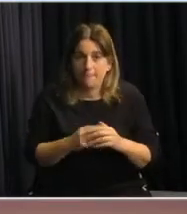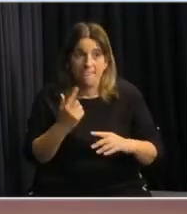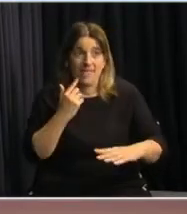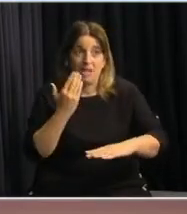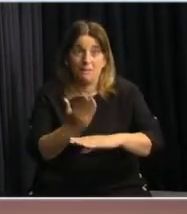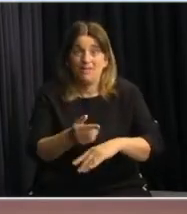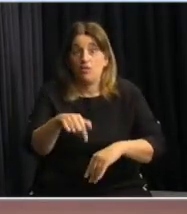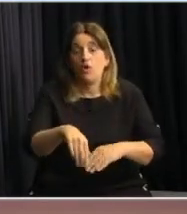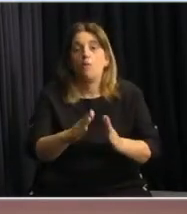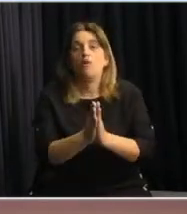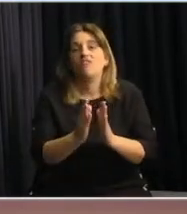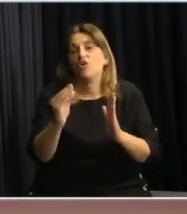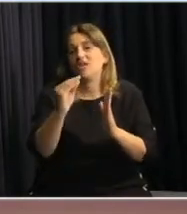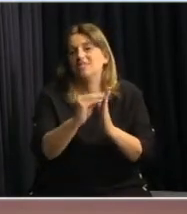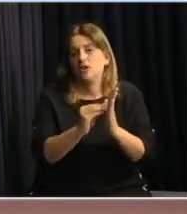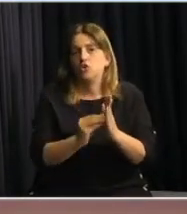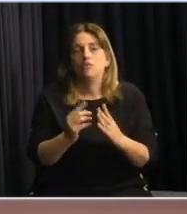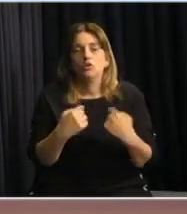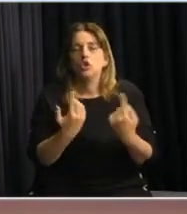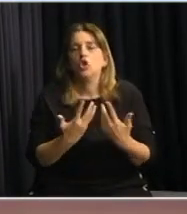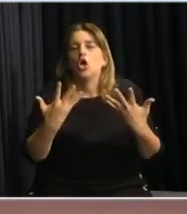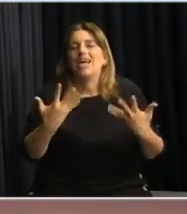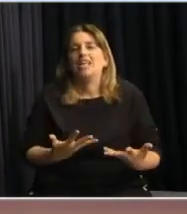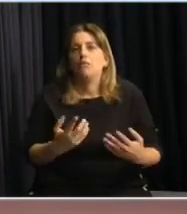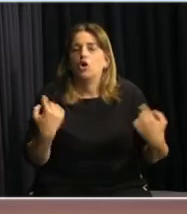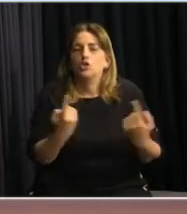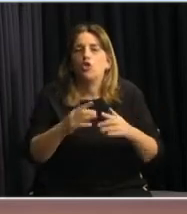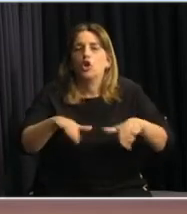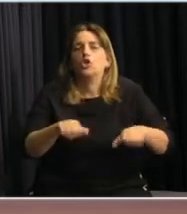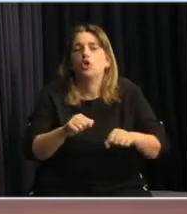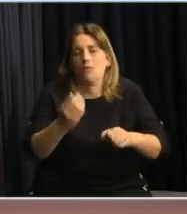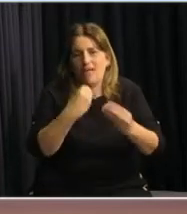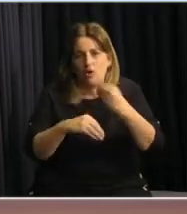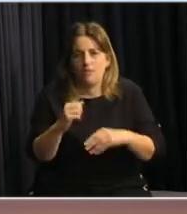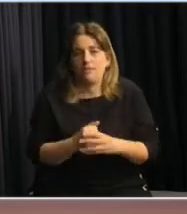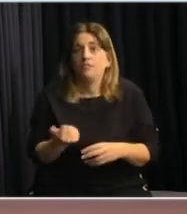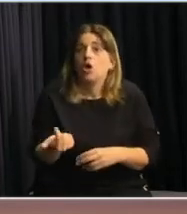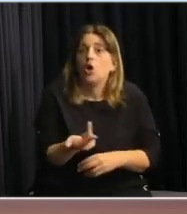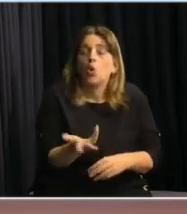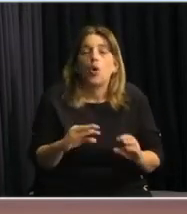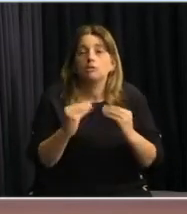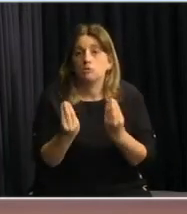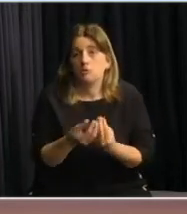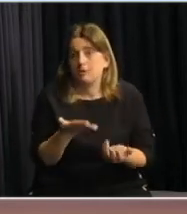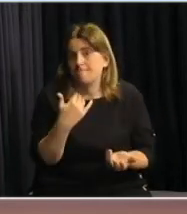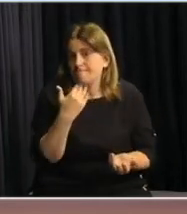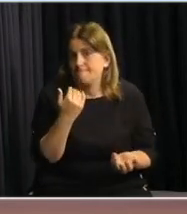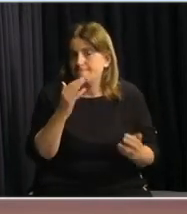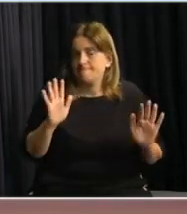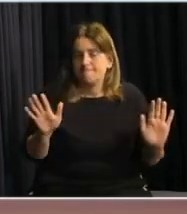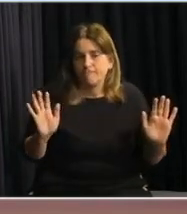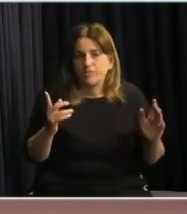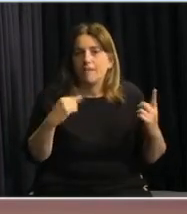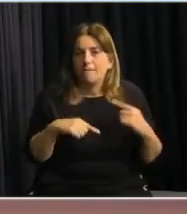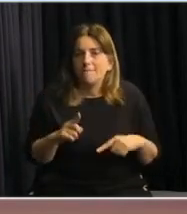hoy es que se inscriban, porque queremos que la alimentación llegue a los niños. ¿Cuánto es el total? No lo sabemos,